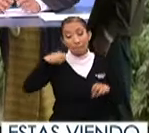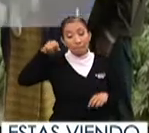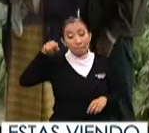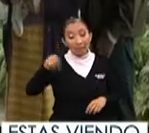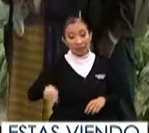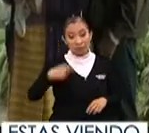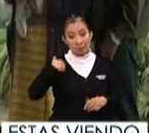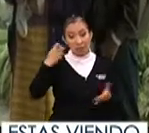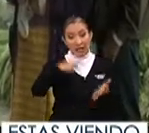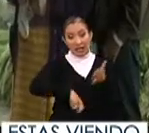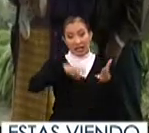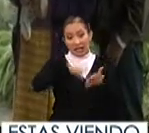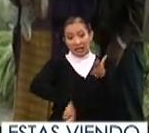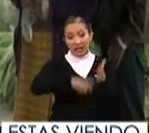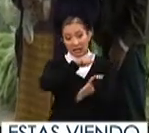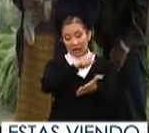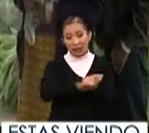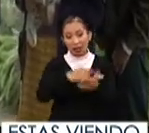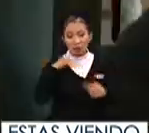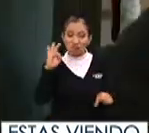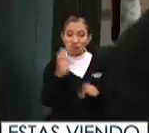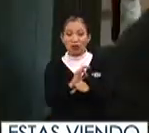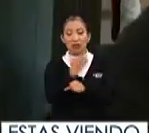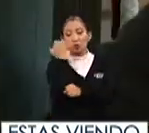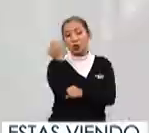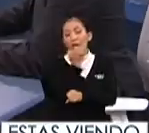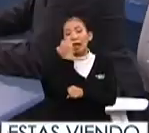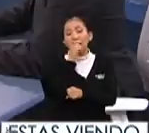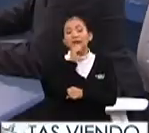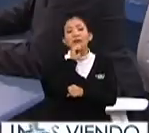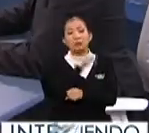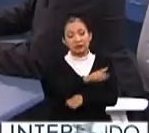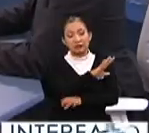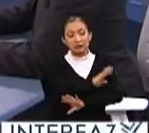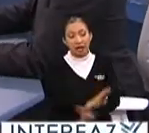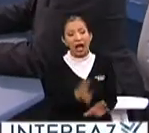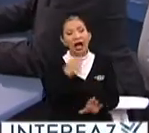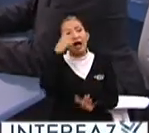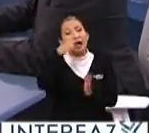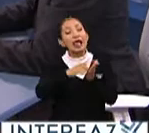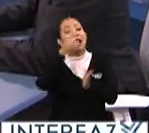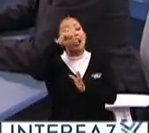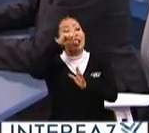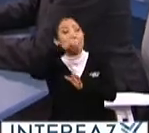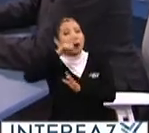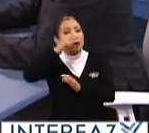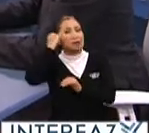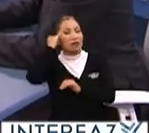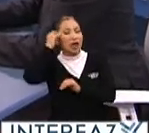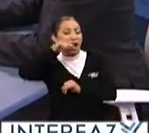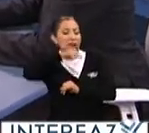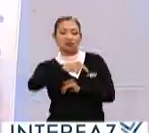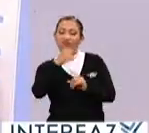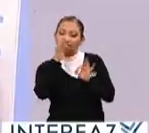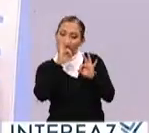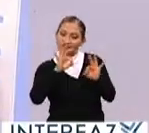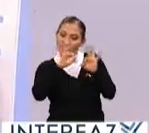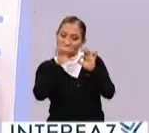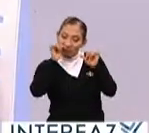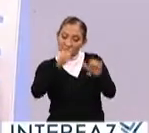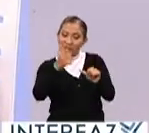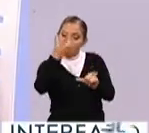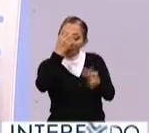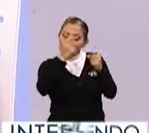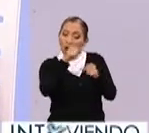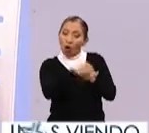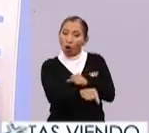misma reforma, no reforma, sino el plan de fortalecimiento de las escuelas normales, por ejemplo, también ya considera las lenguas indígenas, ¿no? Como el aprendizaje en